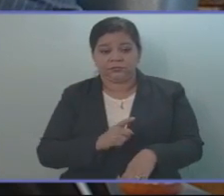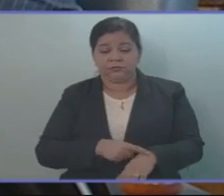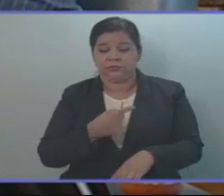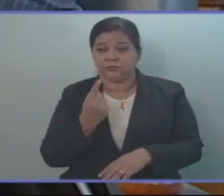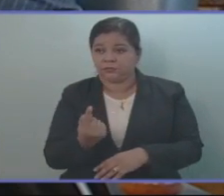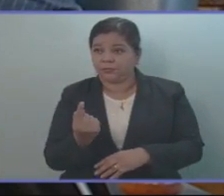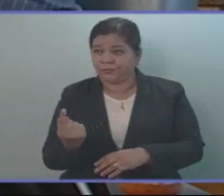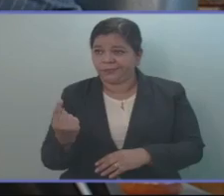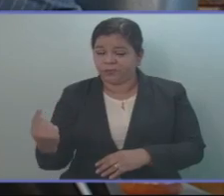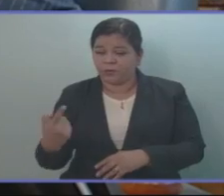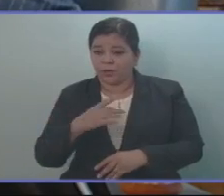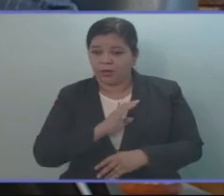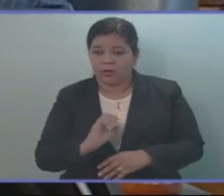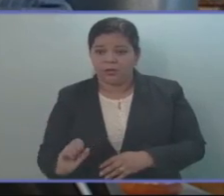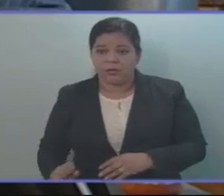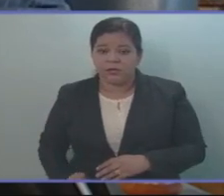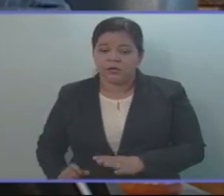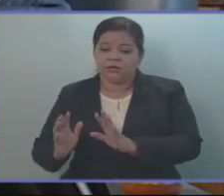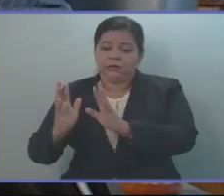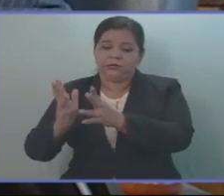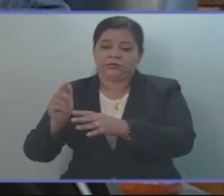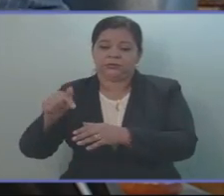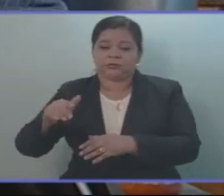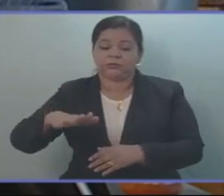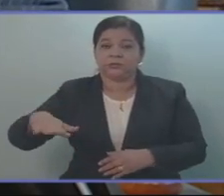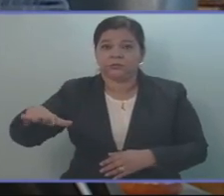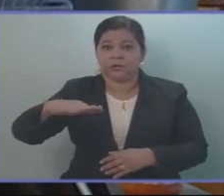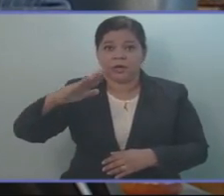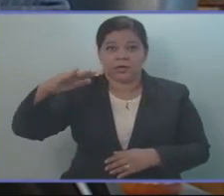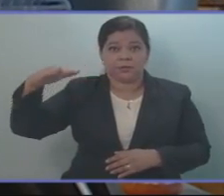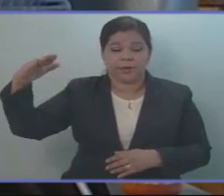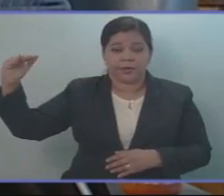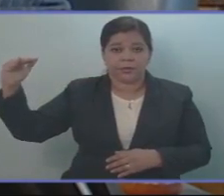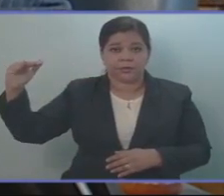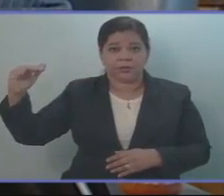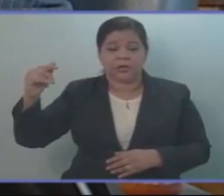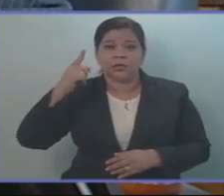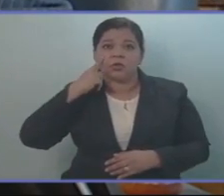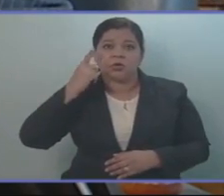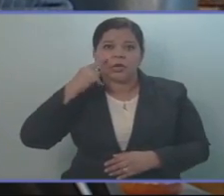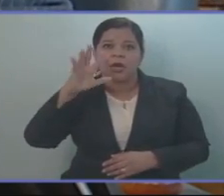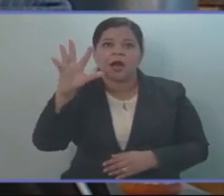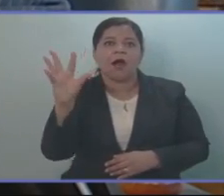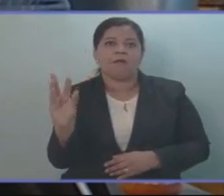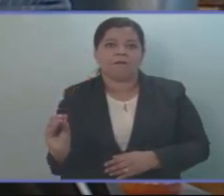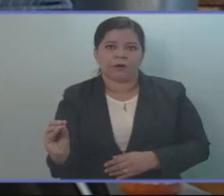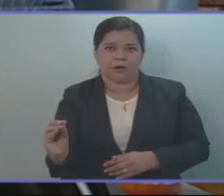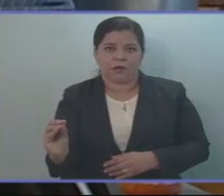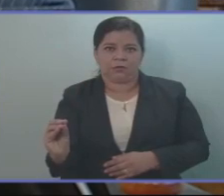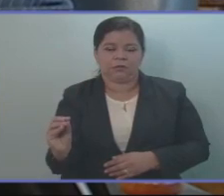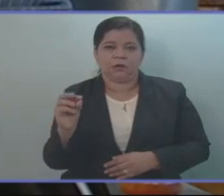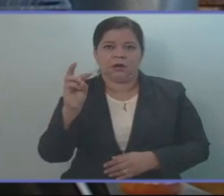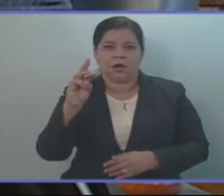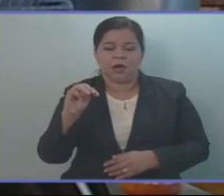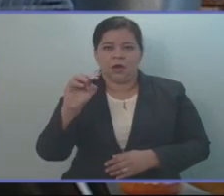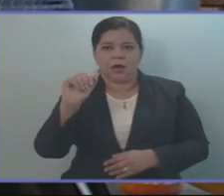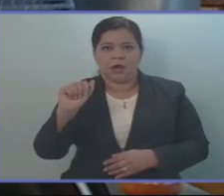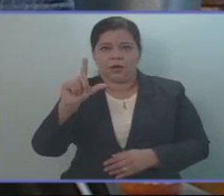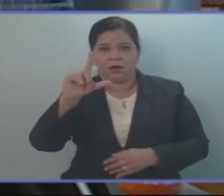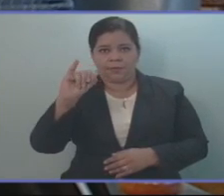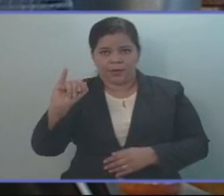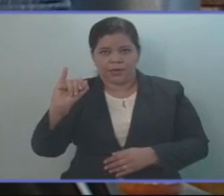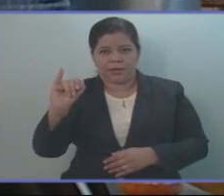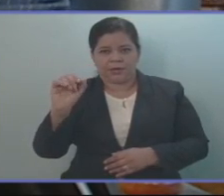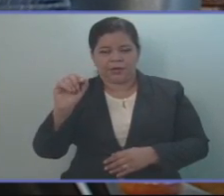salvadoreñas allá en esta república en el continente africano. ¿Por qué se cometió?